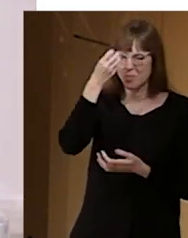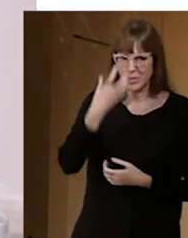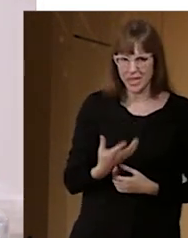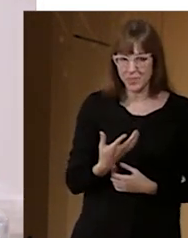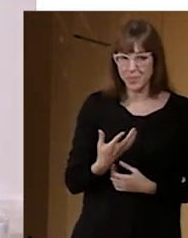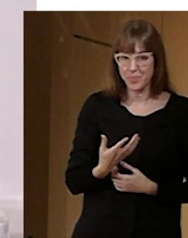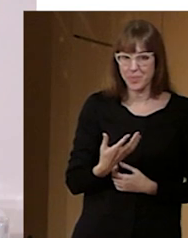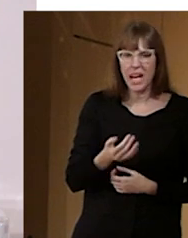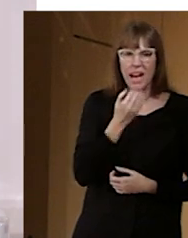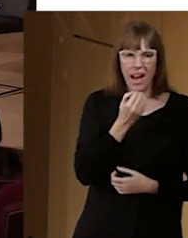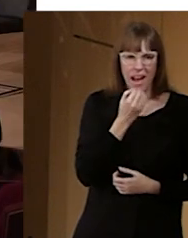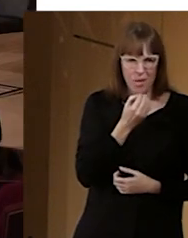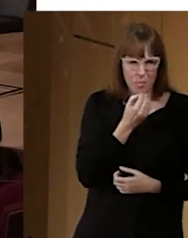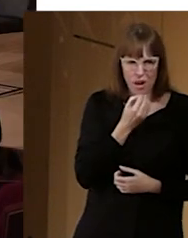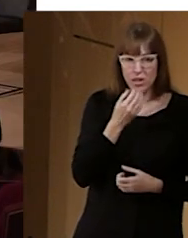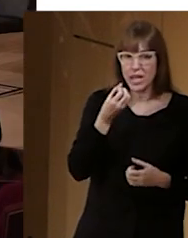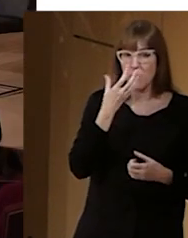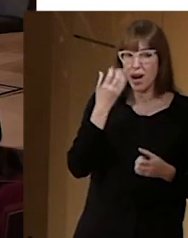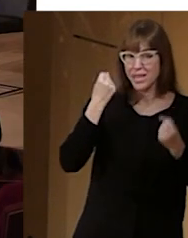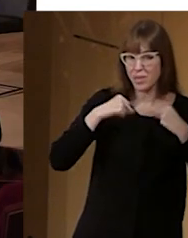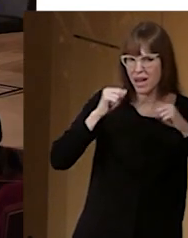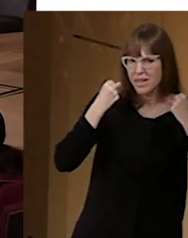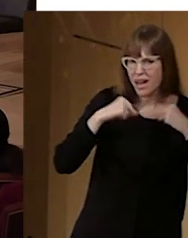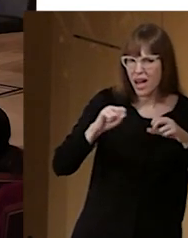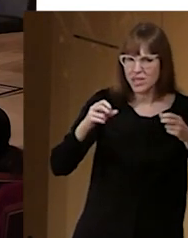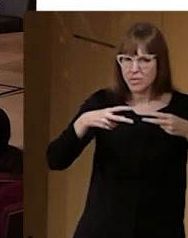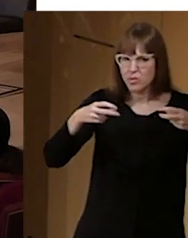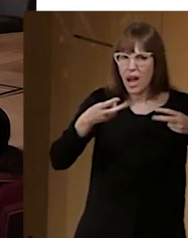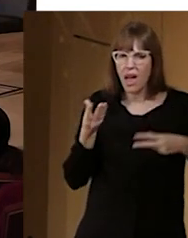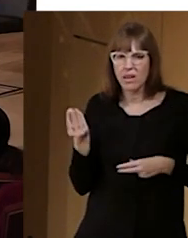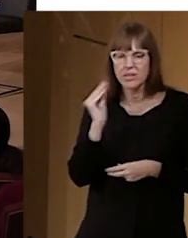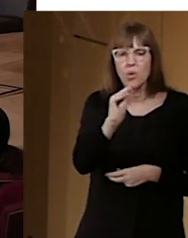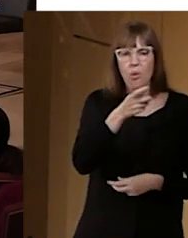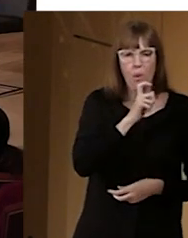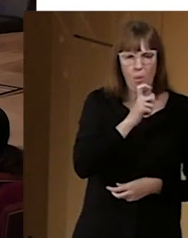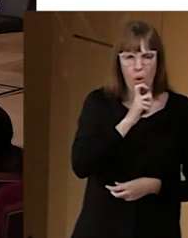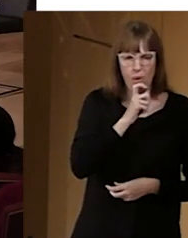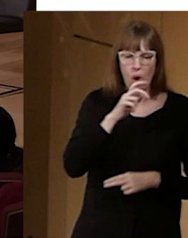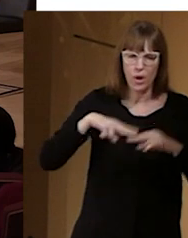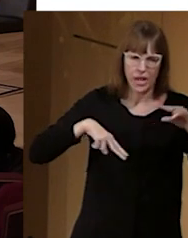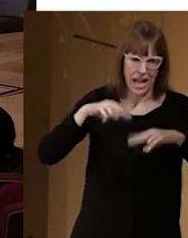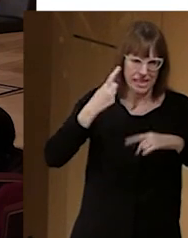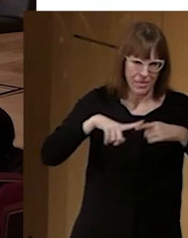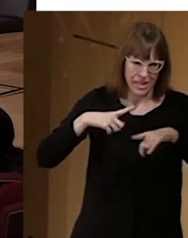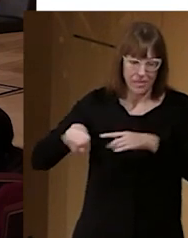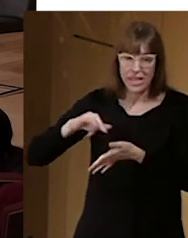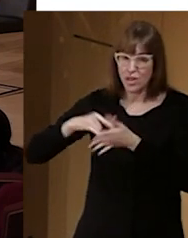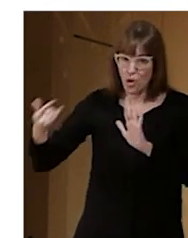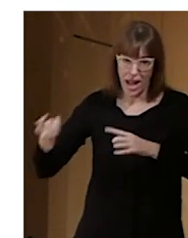cada vez más ejemplos y buenas prácticas de cómo integrar el subtitulado en distintos montajes, etcétera, y distintas tecnologías.